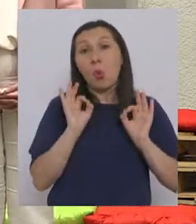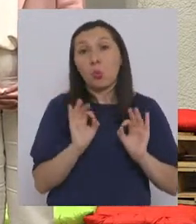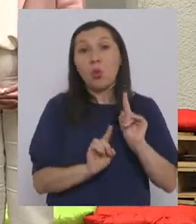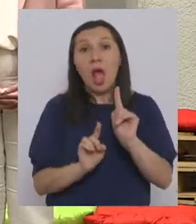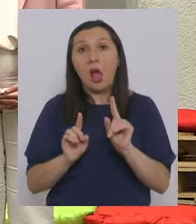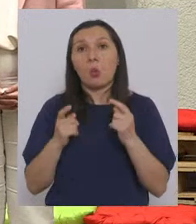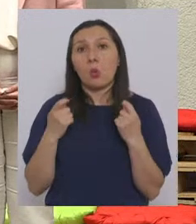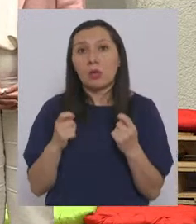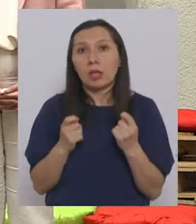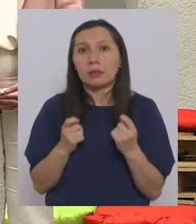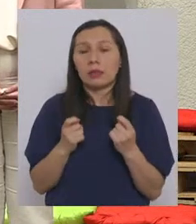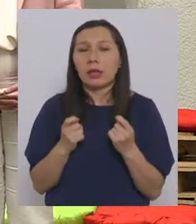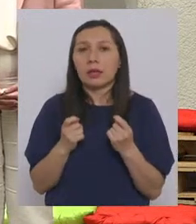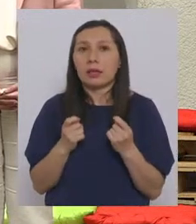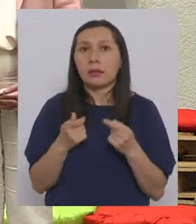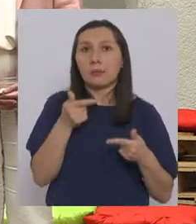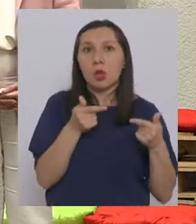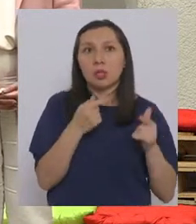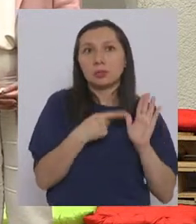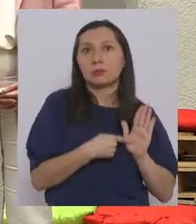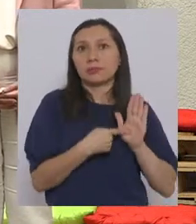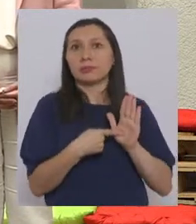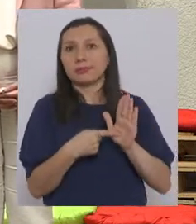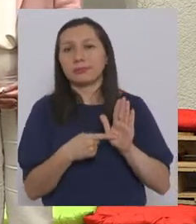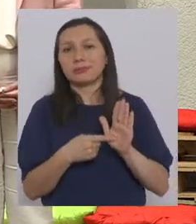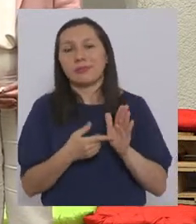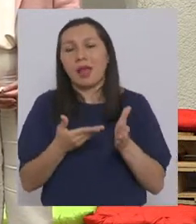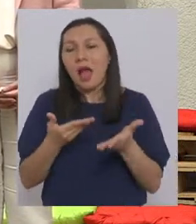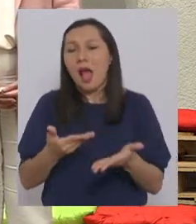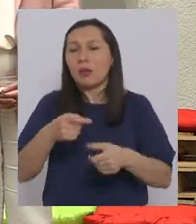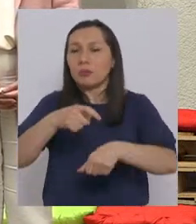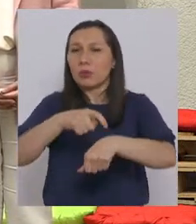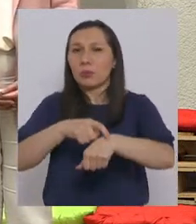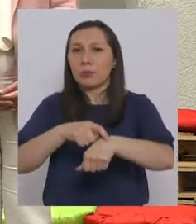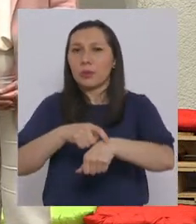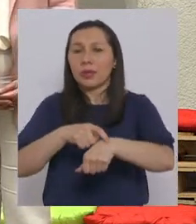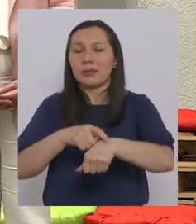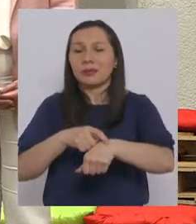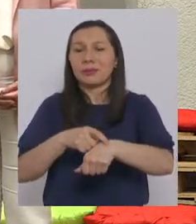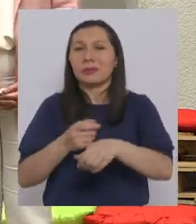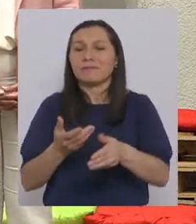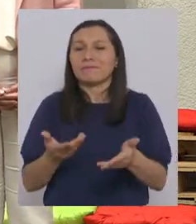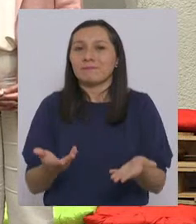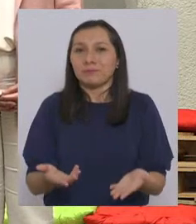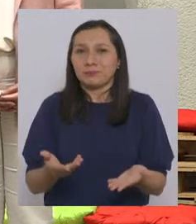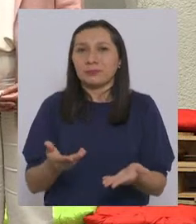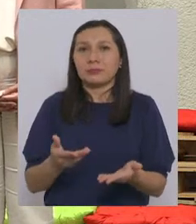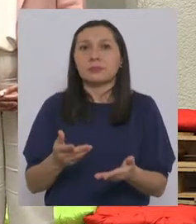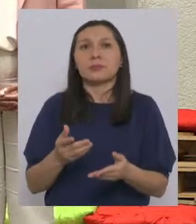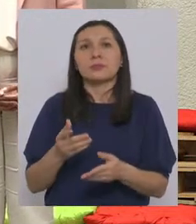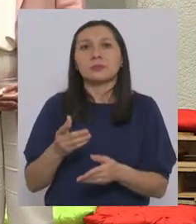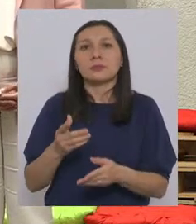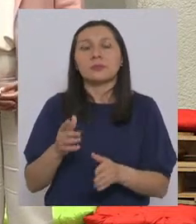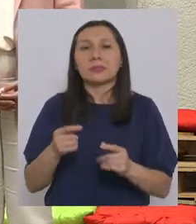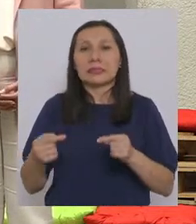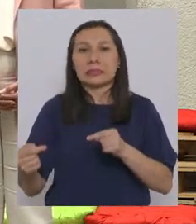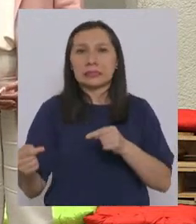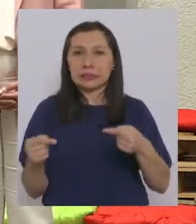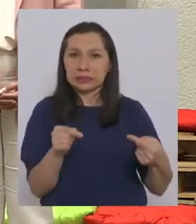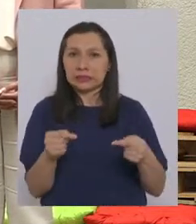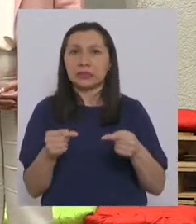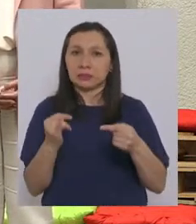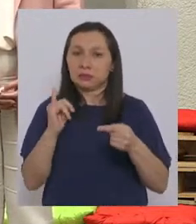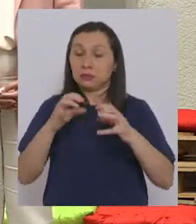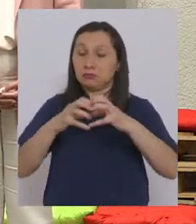algunos trataron de politizar estamos en un punto en que hay tensión lo sabemos que hay